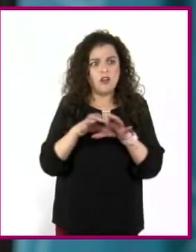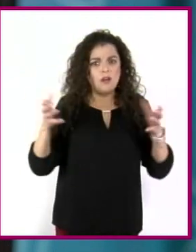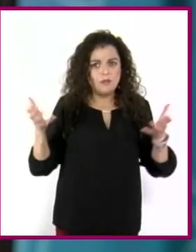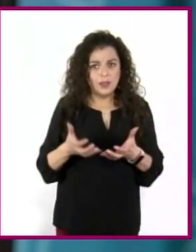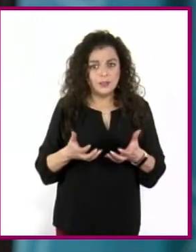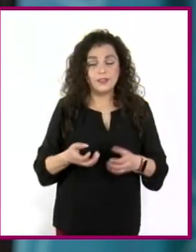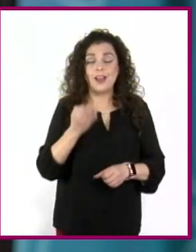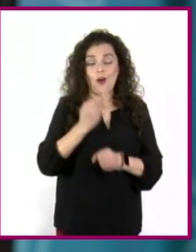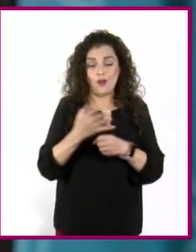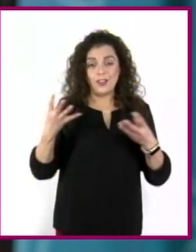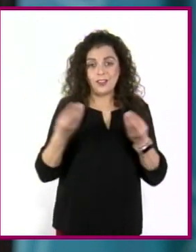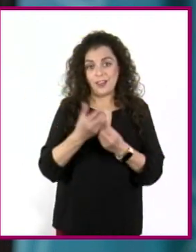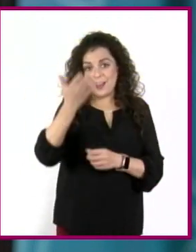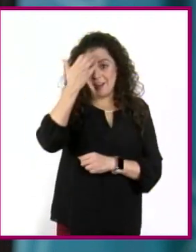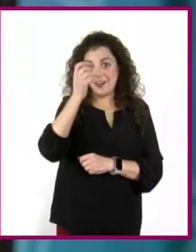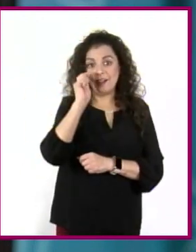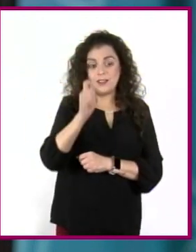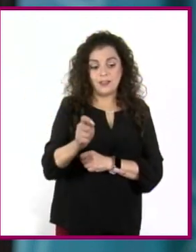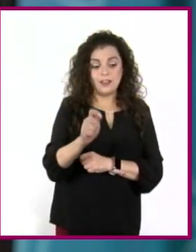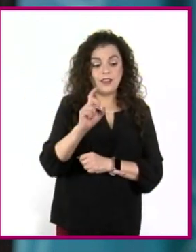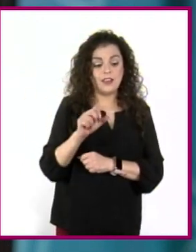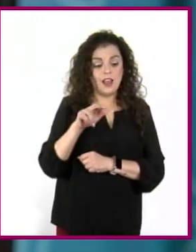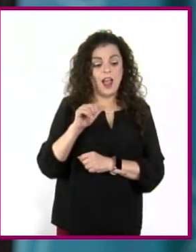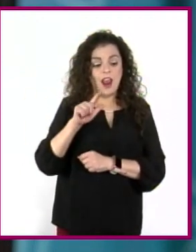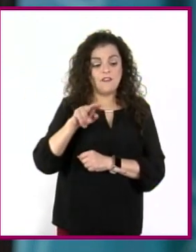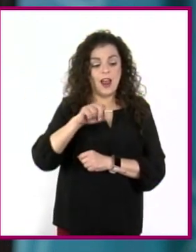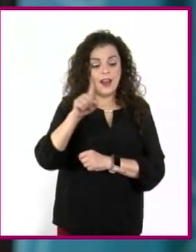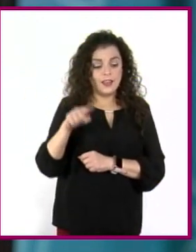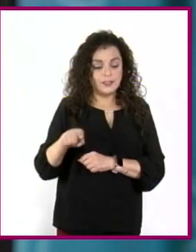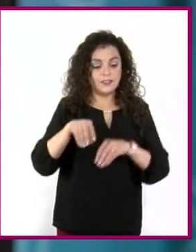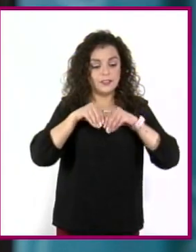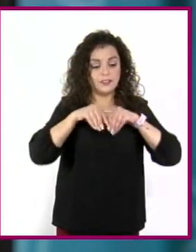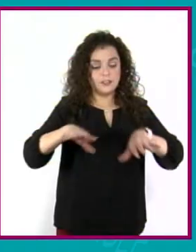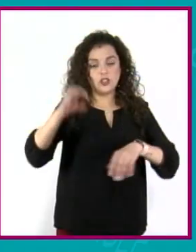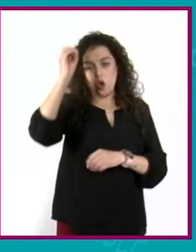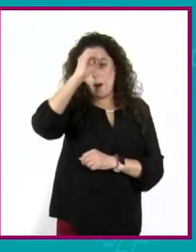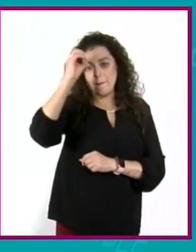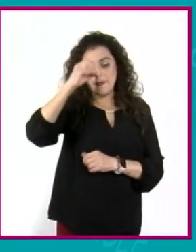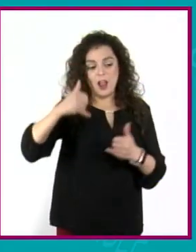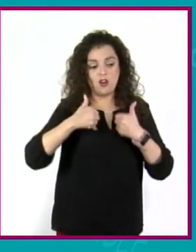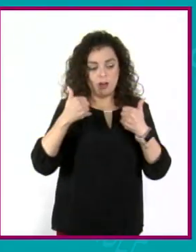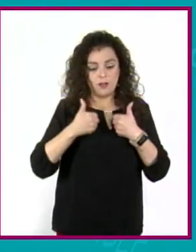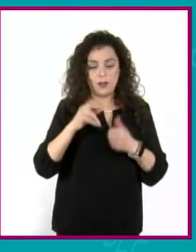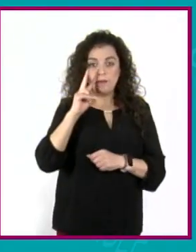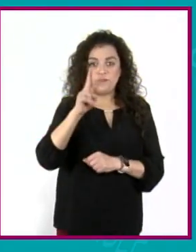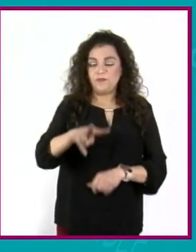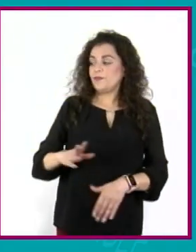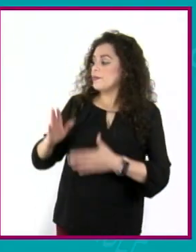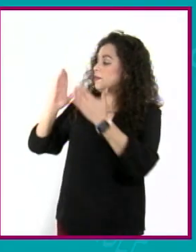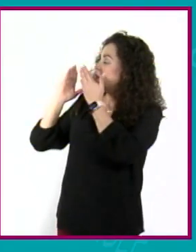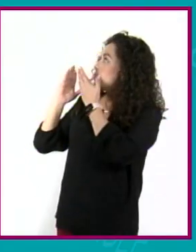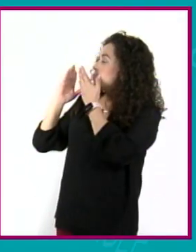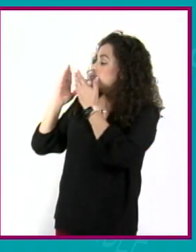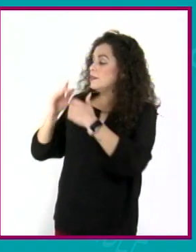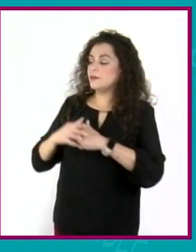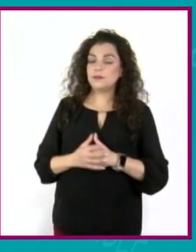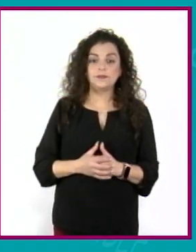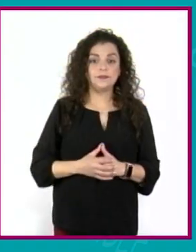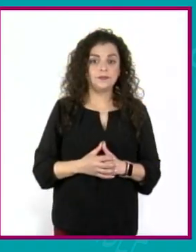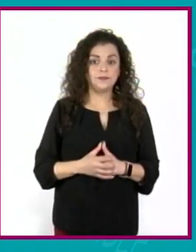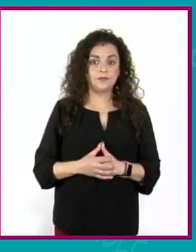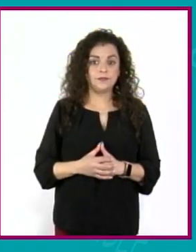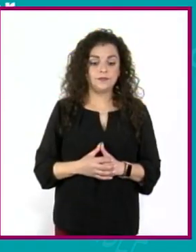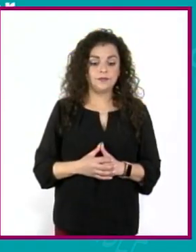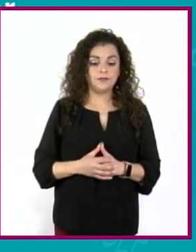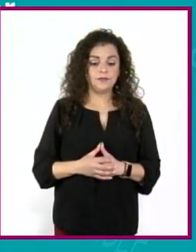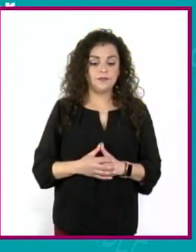conocer juntos el escrito de Darly Álvarez, el cual lo mandó a la juventud opina. Un día me pregunté a mí misma, ¿por qué no lo intento?